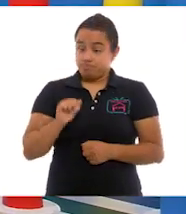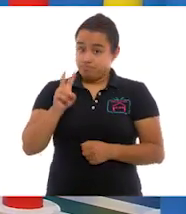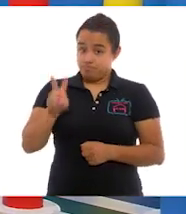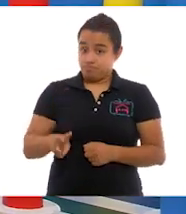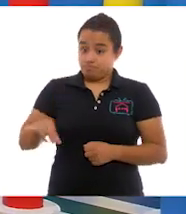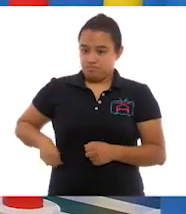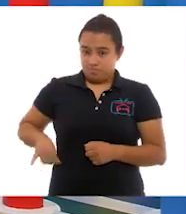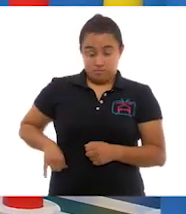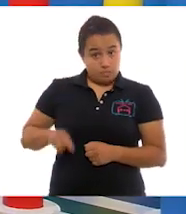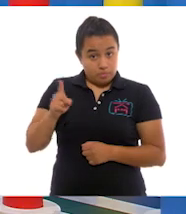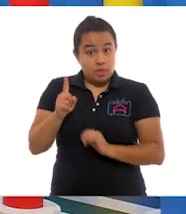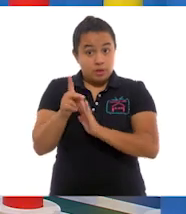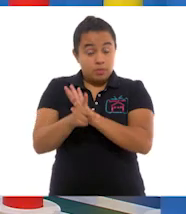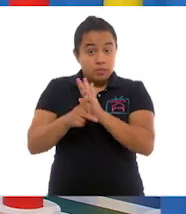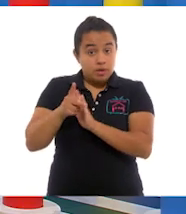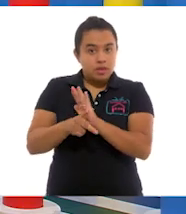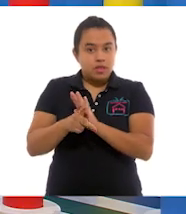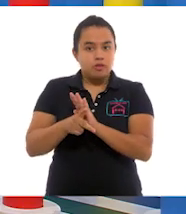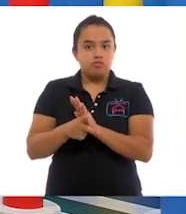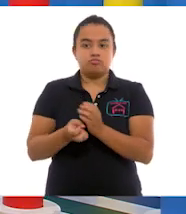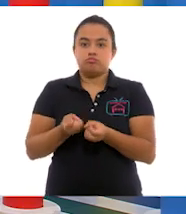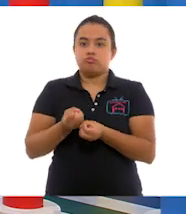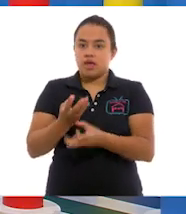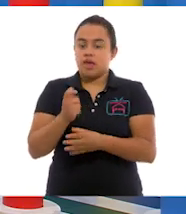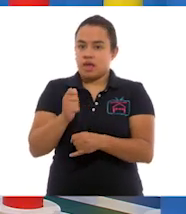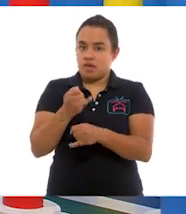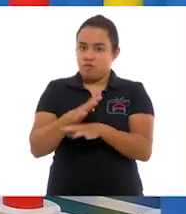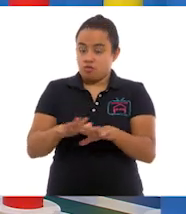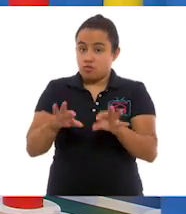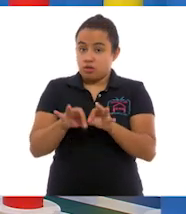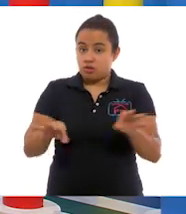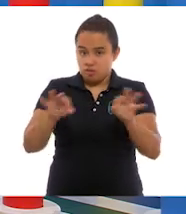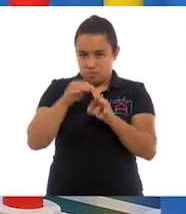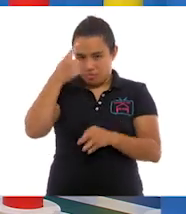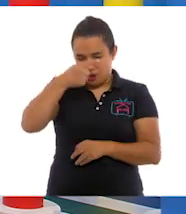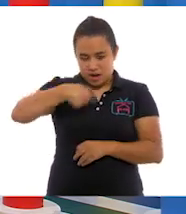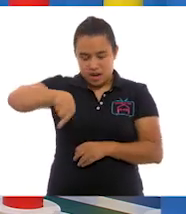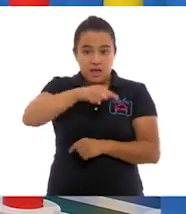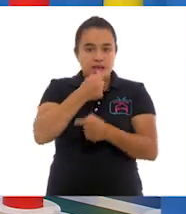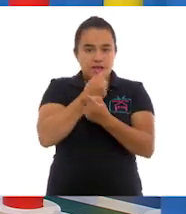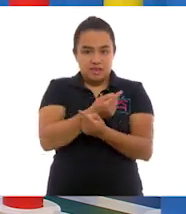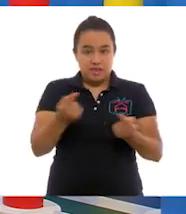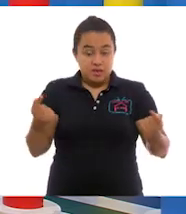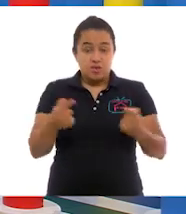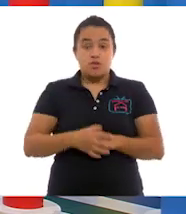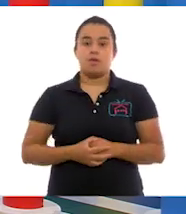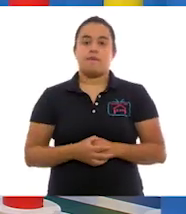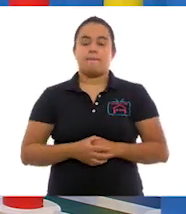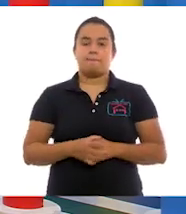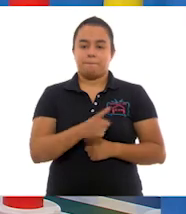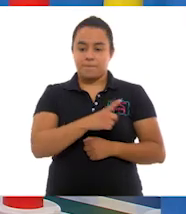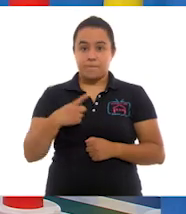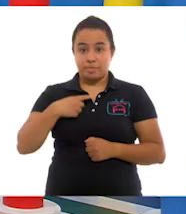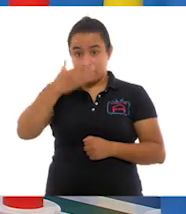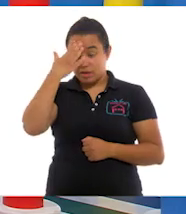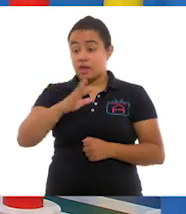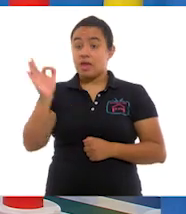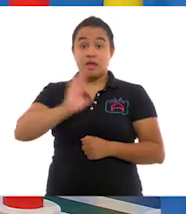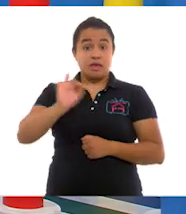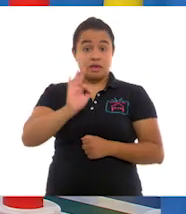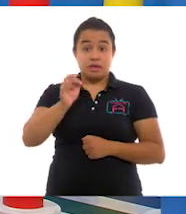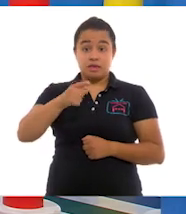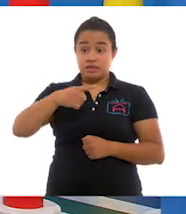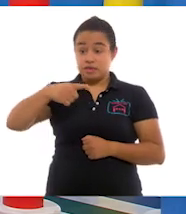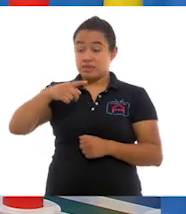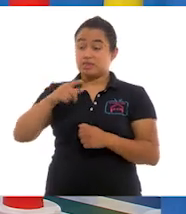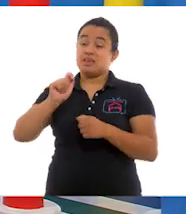que el video, Ale, les haya aportado información muy importante a los niños y a las niñas en casa. Y sepan que si no convivimos de manera